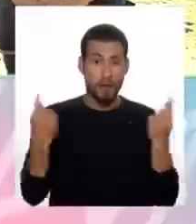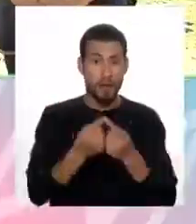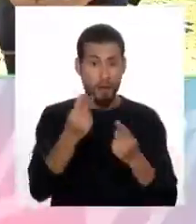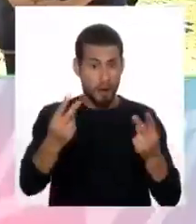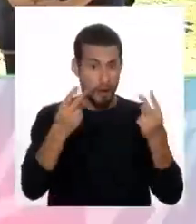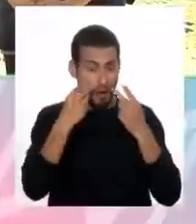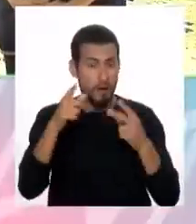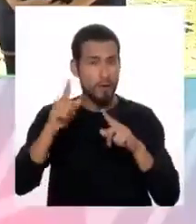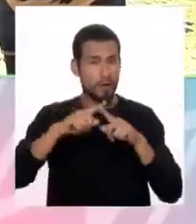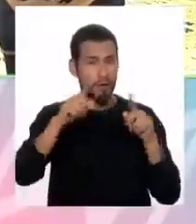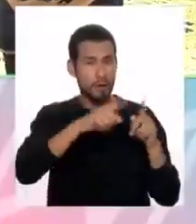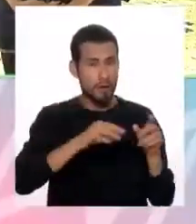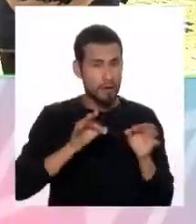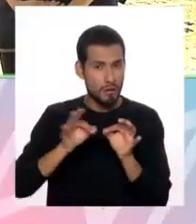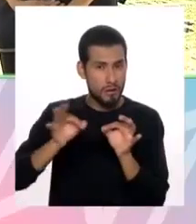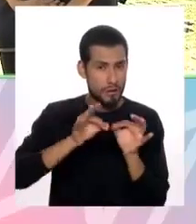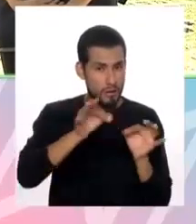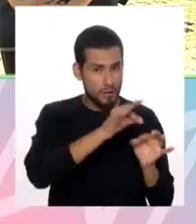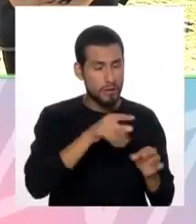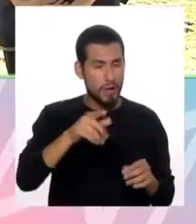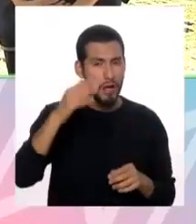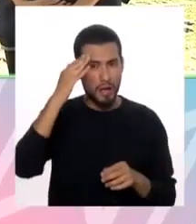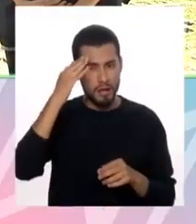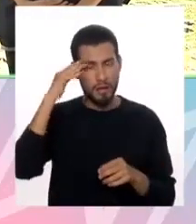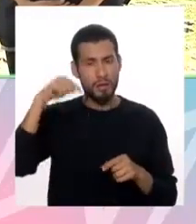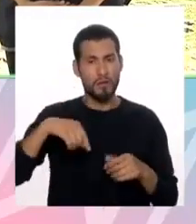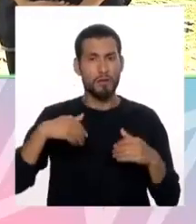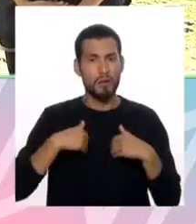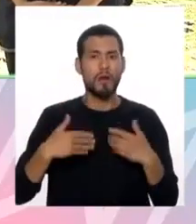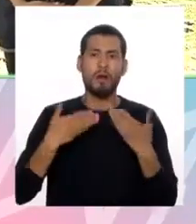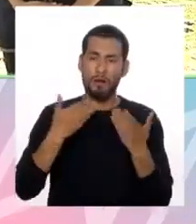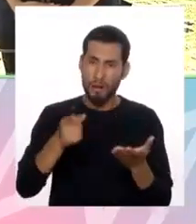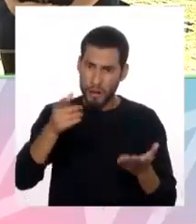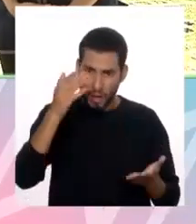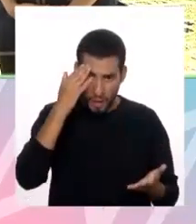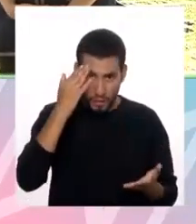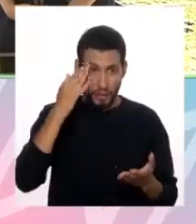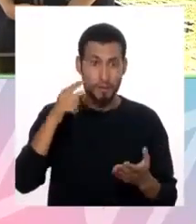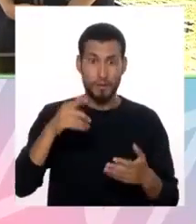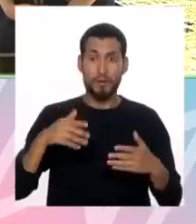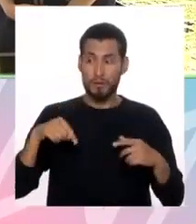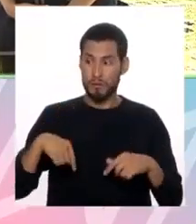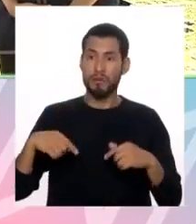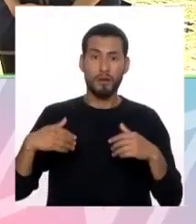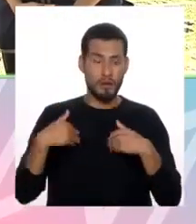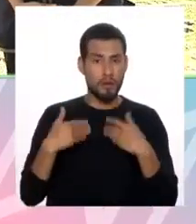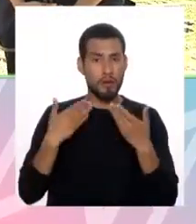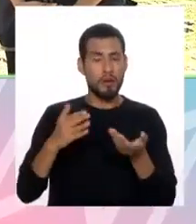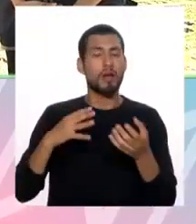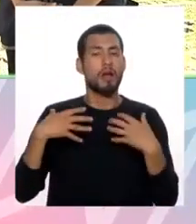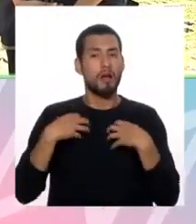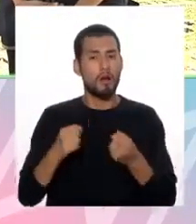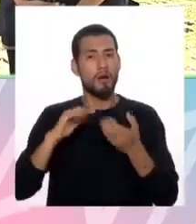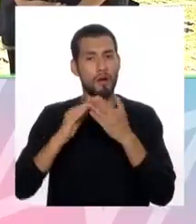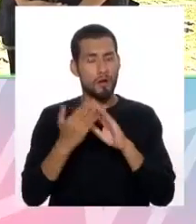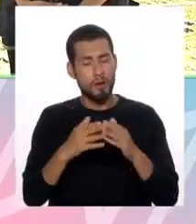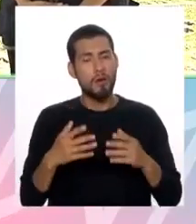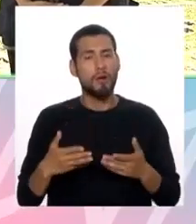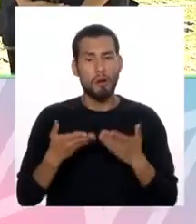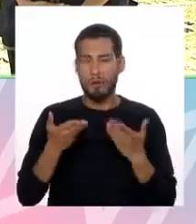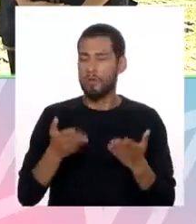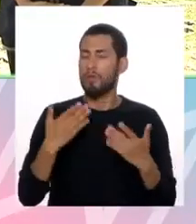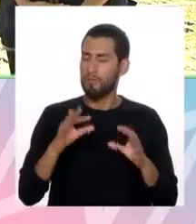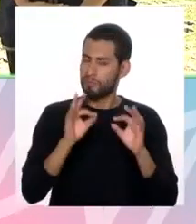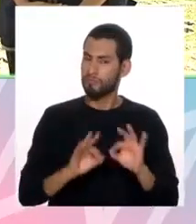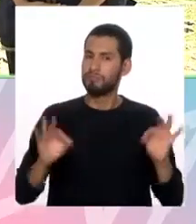están viendo desde diferentes regiones sepan que tienen esta opción, sepan que también cuentan con estos centros de salud mental comunitario, pues